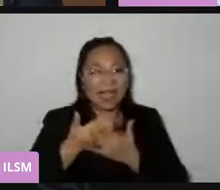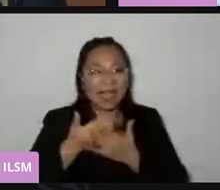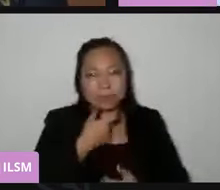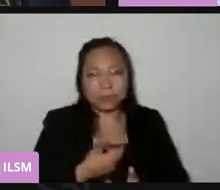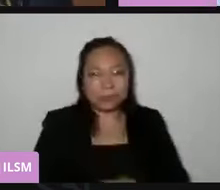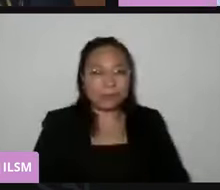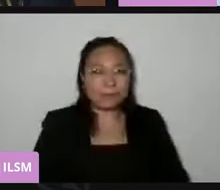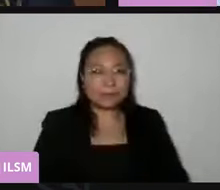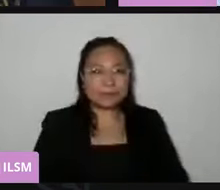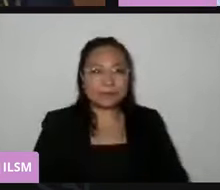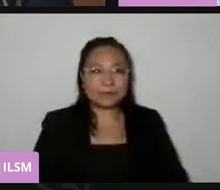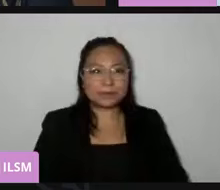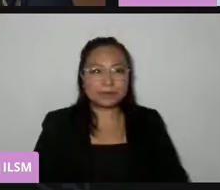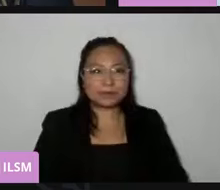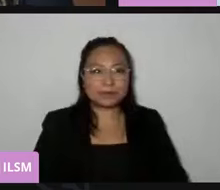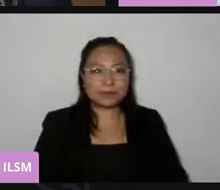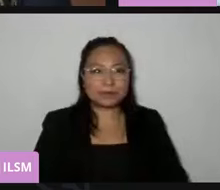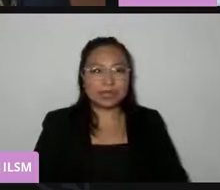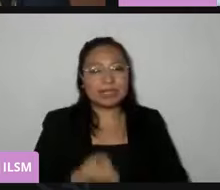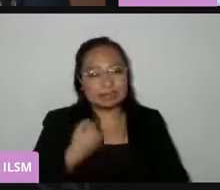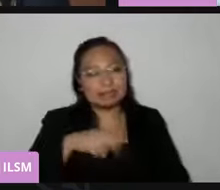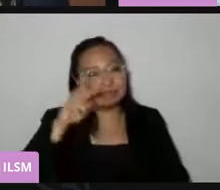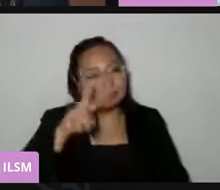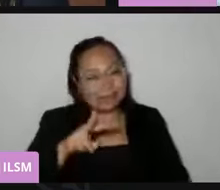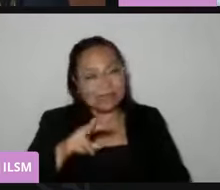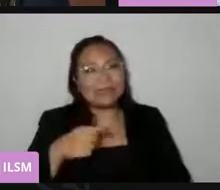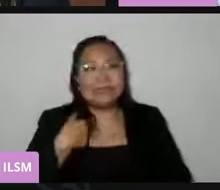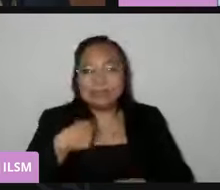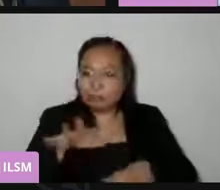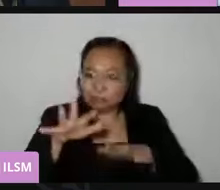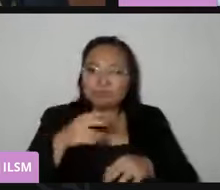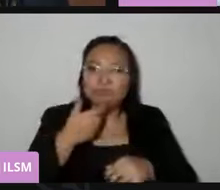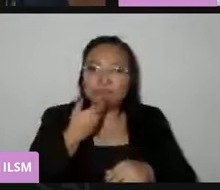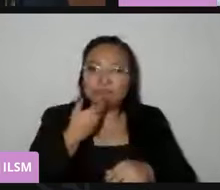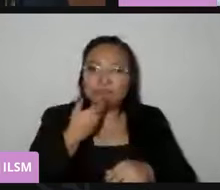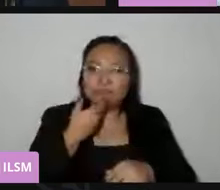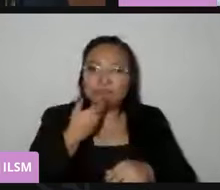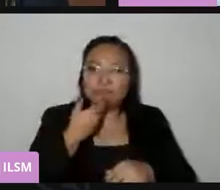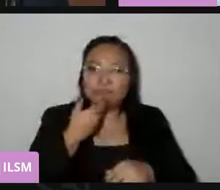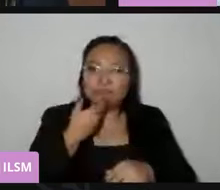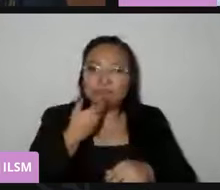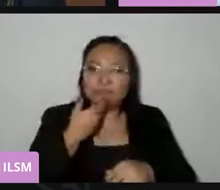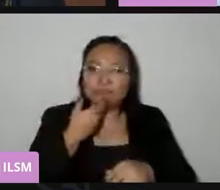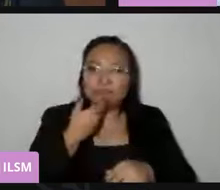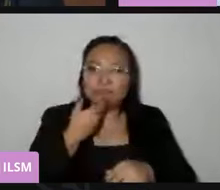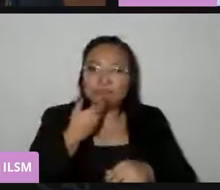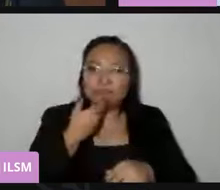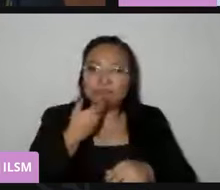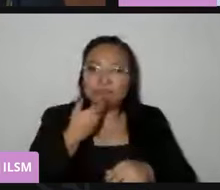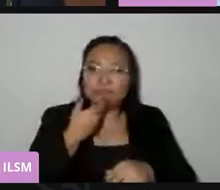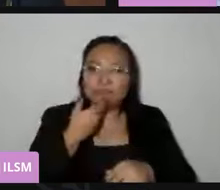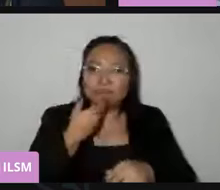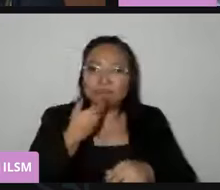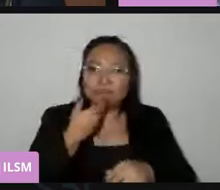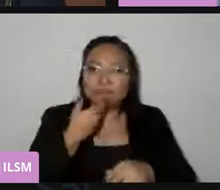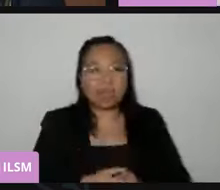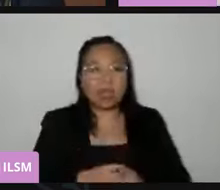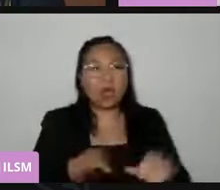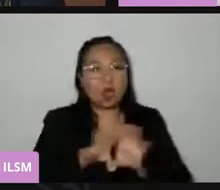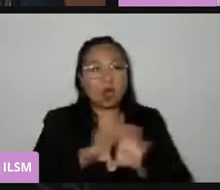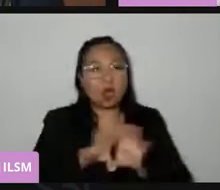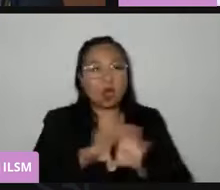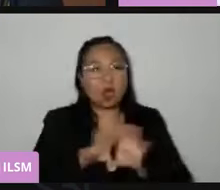No, bueno, Lucía, sin lugar a dudas, gran, gran tema, gran explicación. Una forma, insisto,